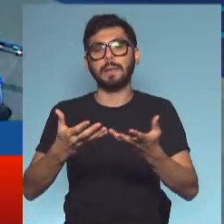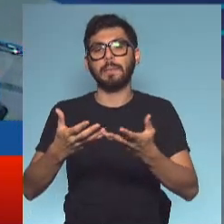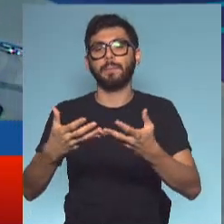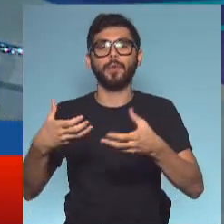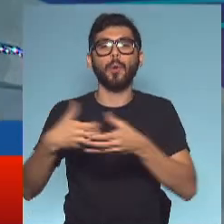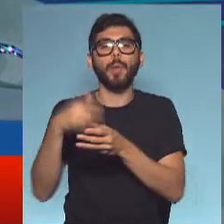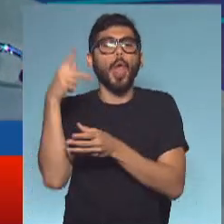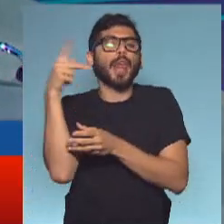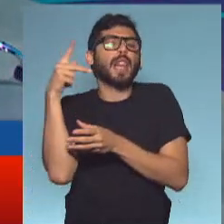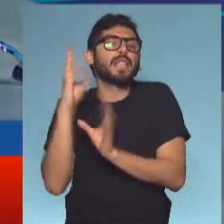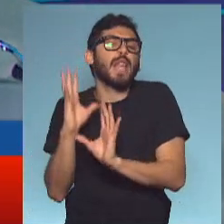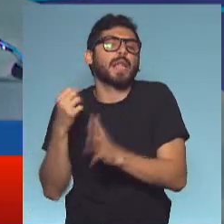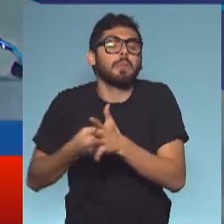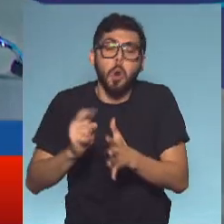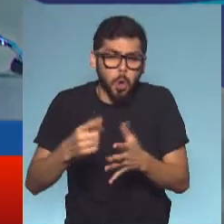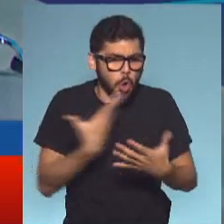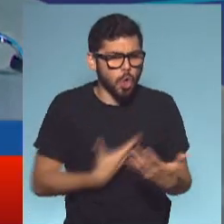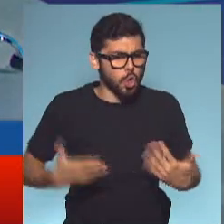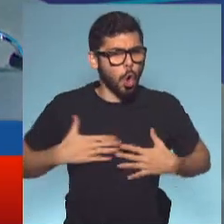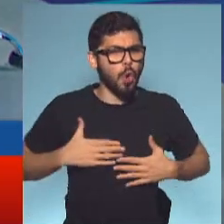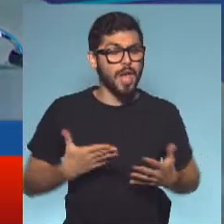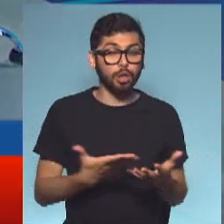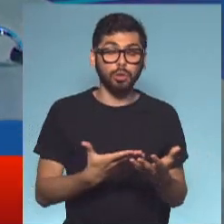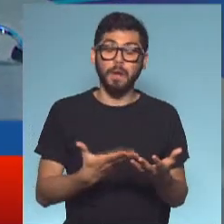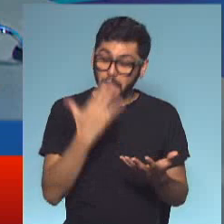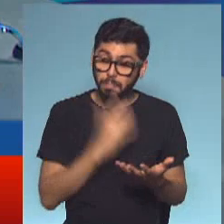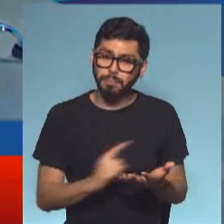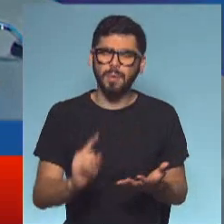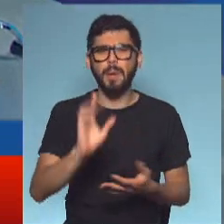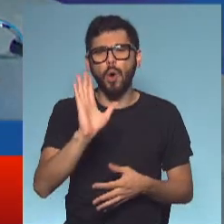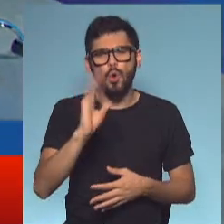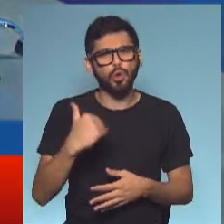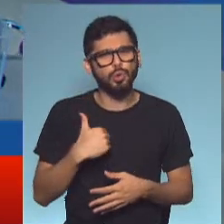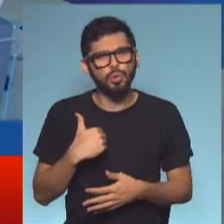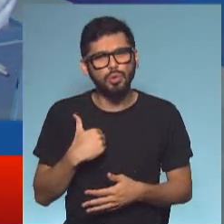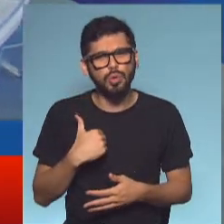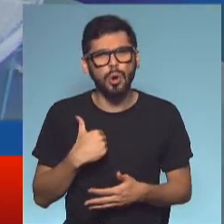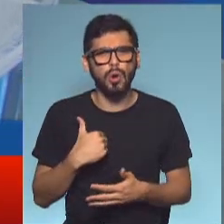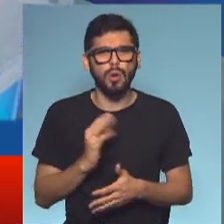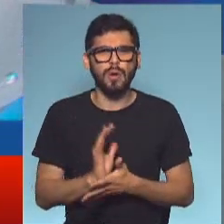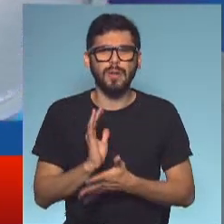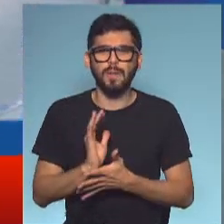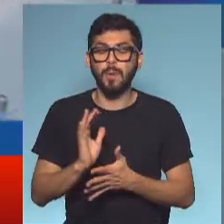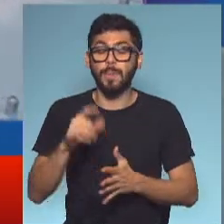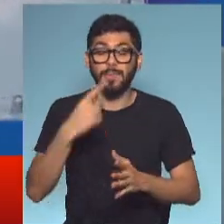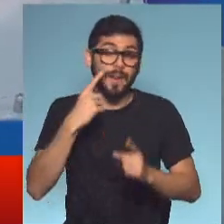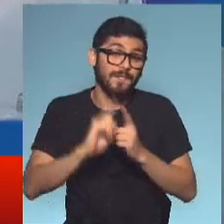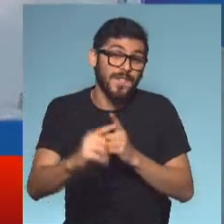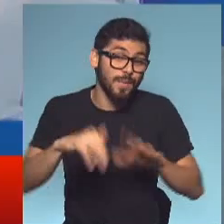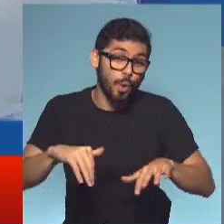del quillerismo del Senado. Es el gobierno que le puso el cuerpo a la ley. Voy a hacer algo que se trata más o menos de producción al aire. Nosotros tenemos